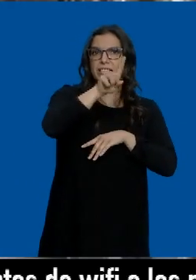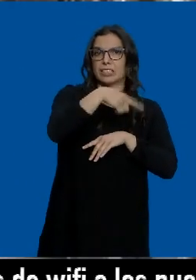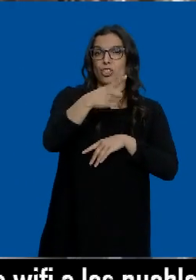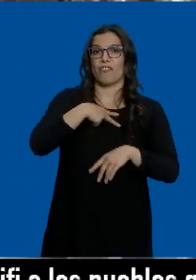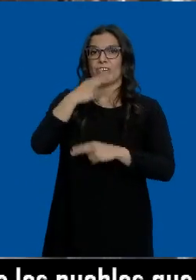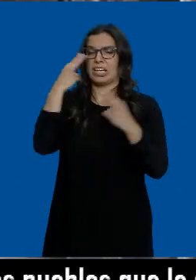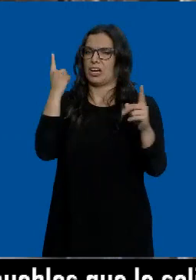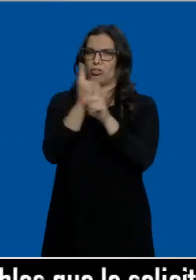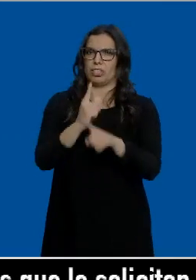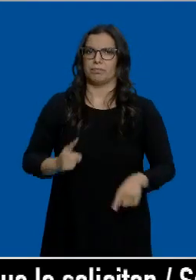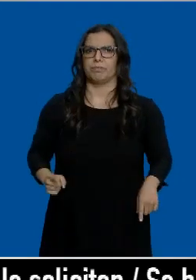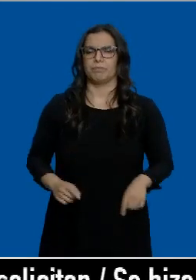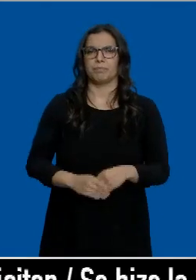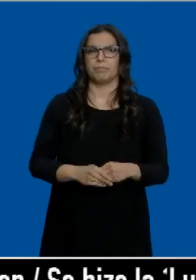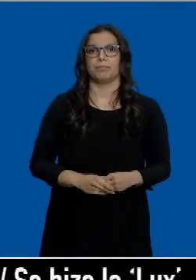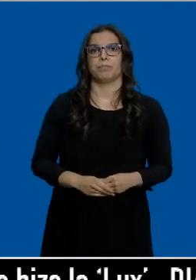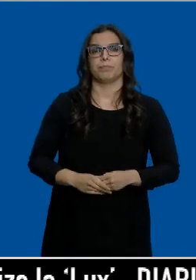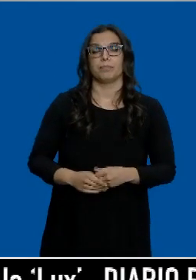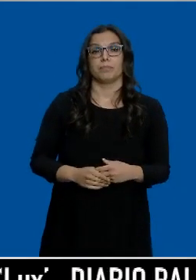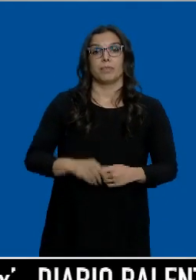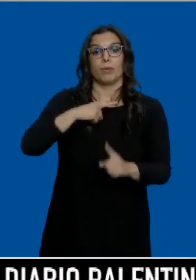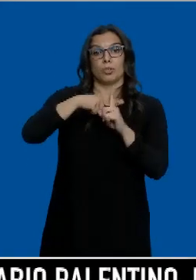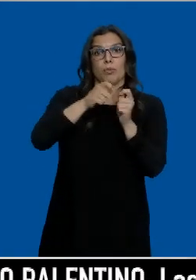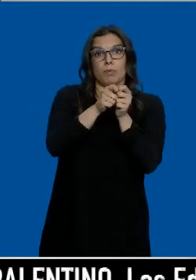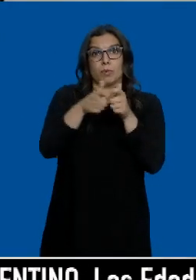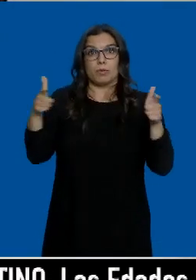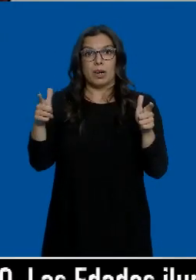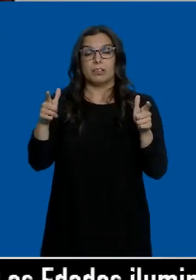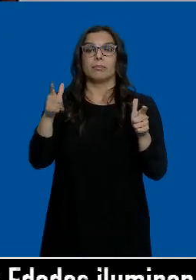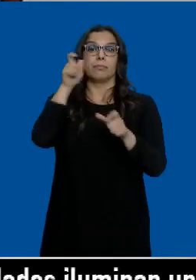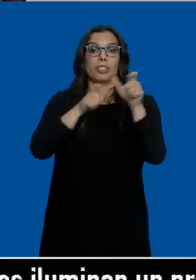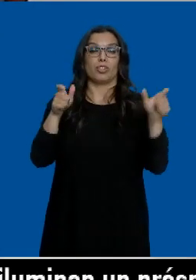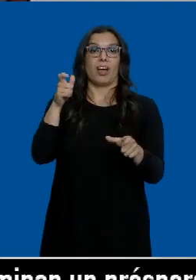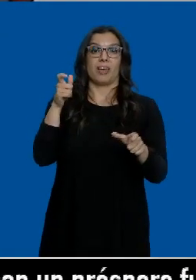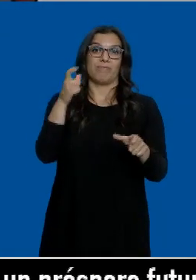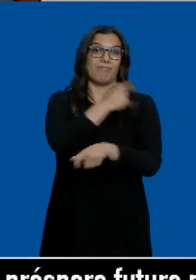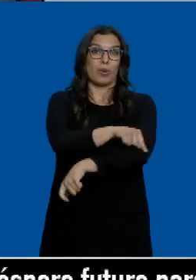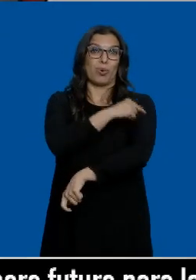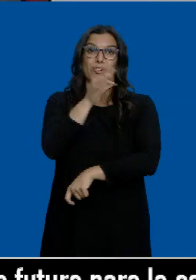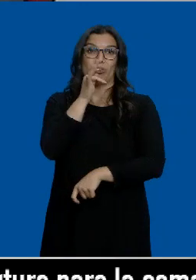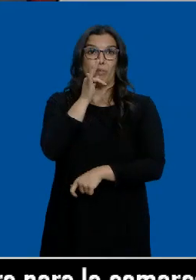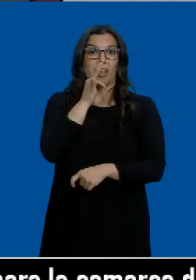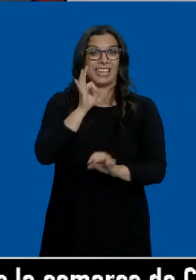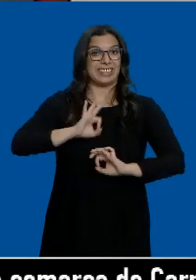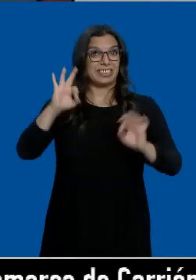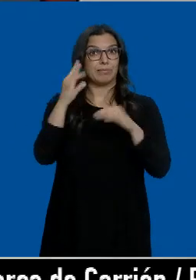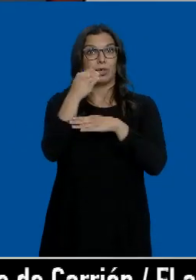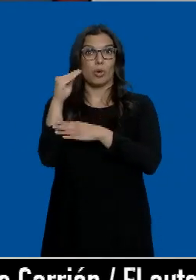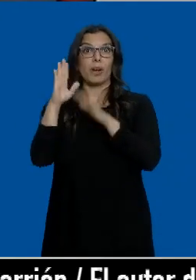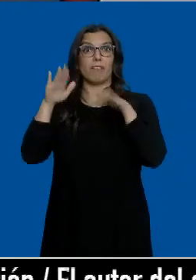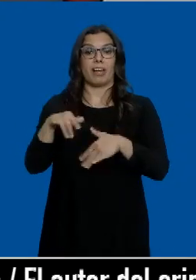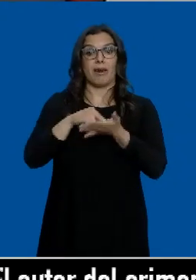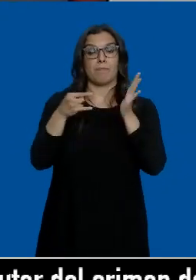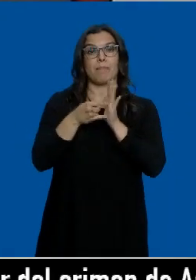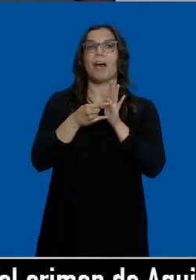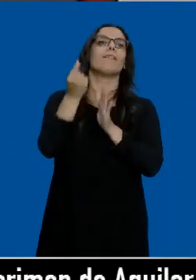Fiscalía. Ese aumento de los contagios entre los no vacunados, especialmente los más jóvenes, está acelerando los planes de